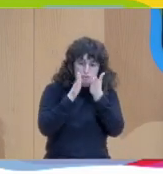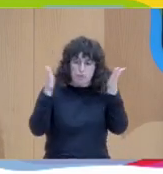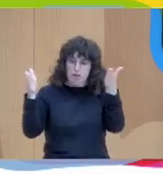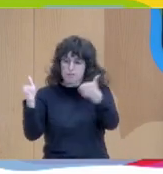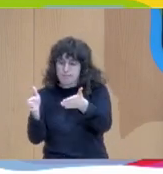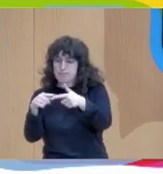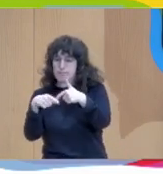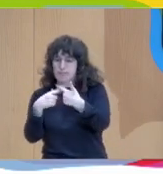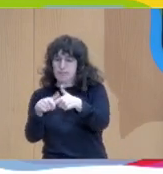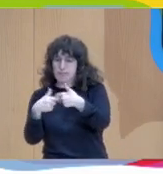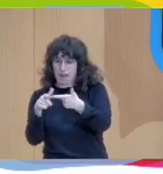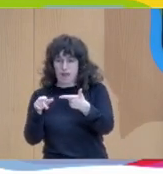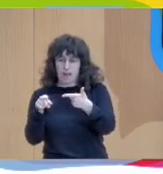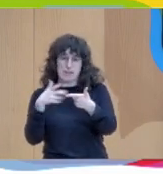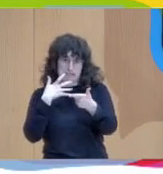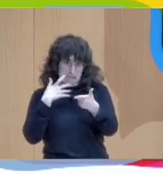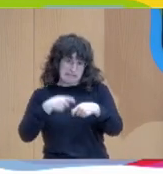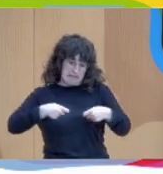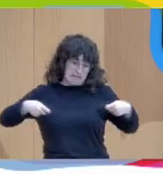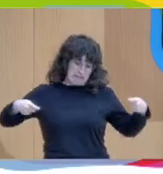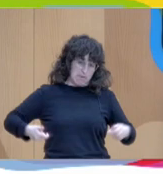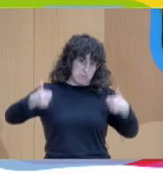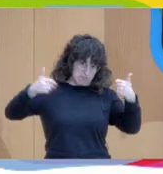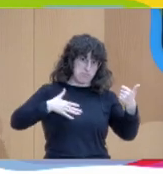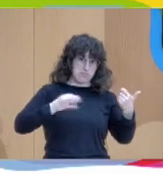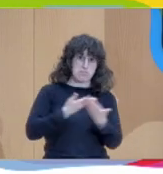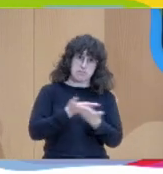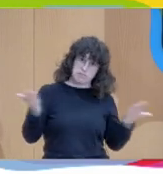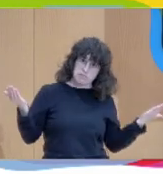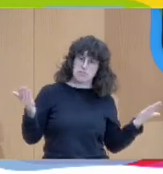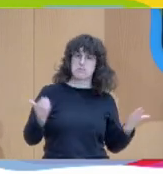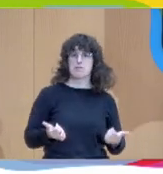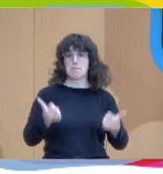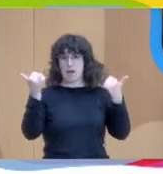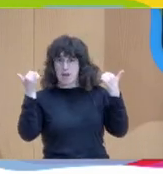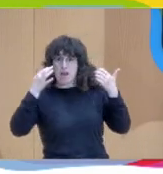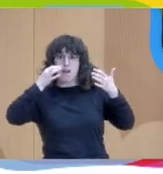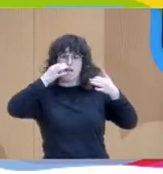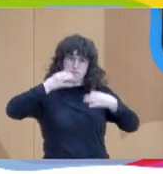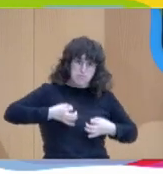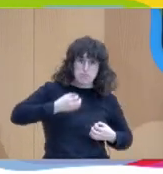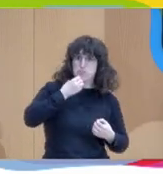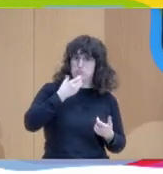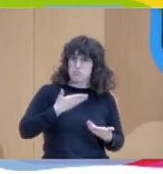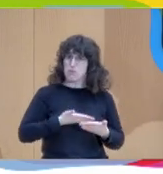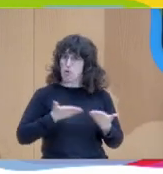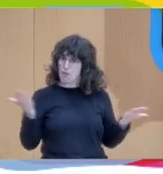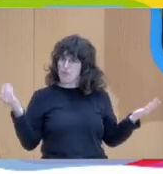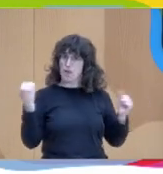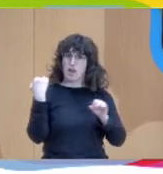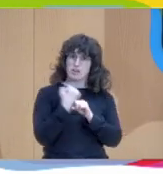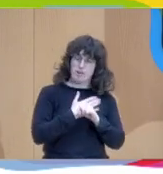crear más credibilidad que no nos vivan con desconfianza miedo que crean y confíen en nuestro trabajo